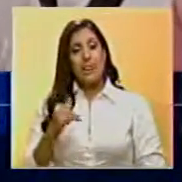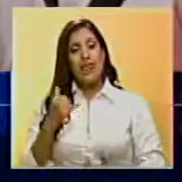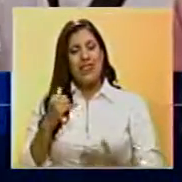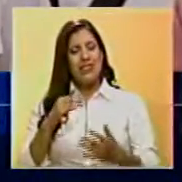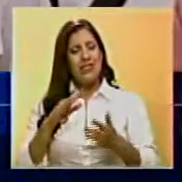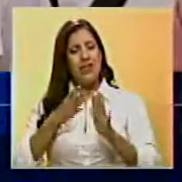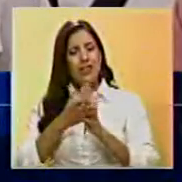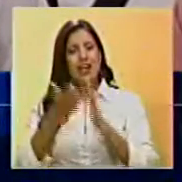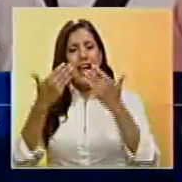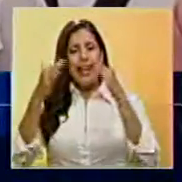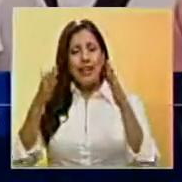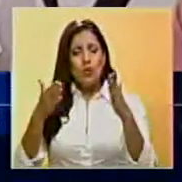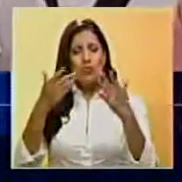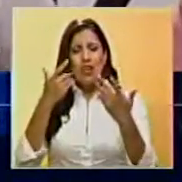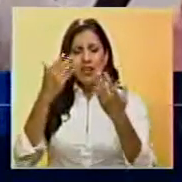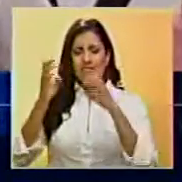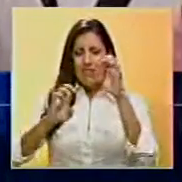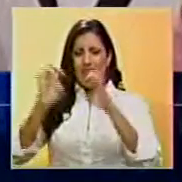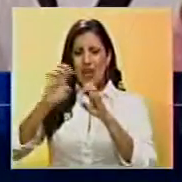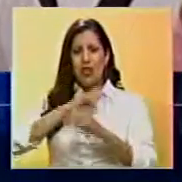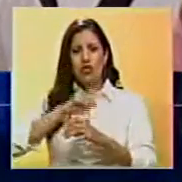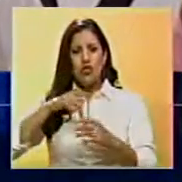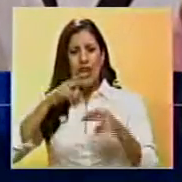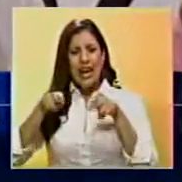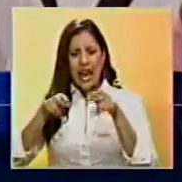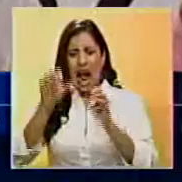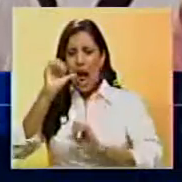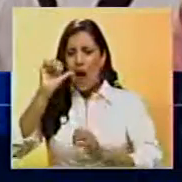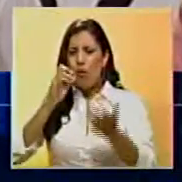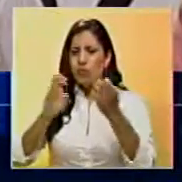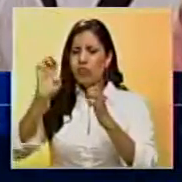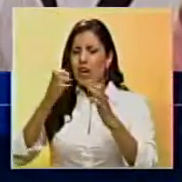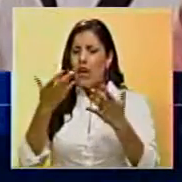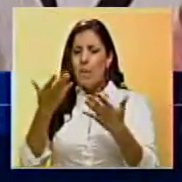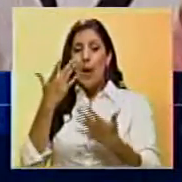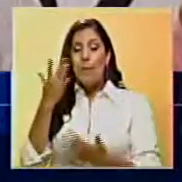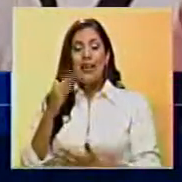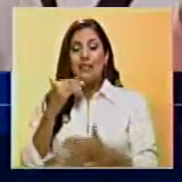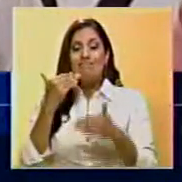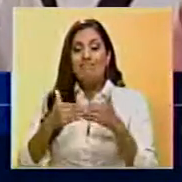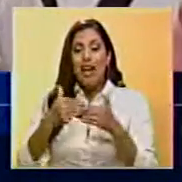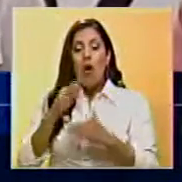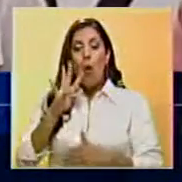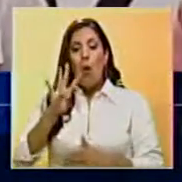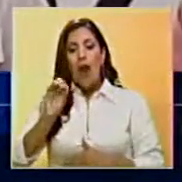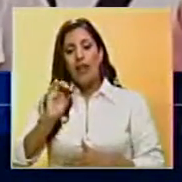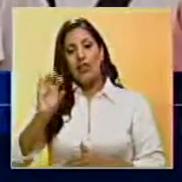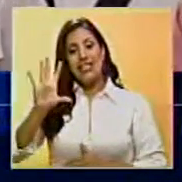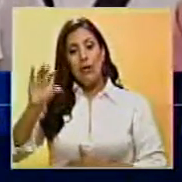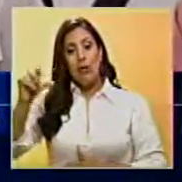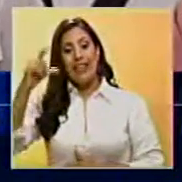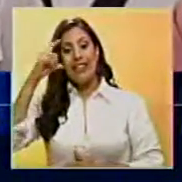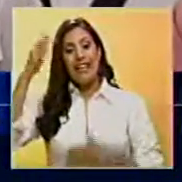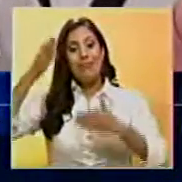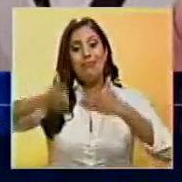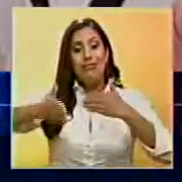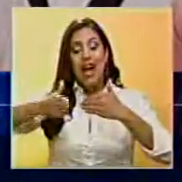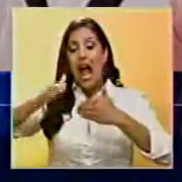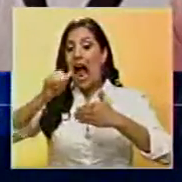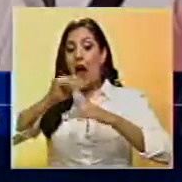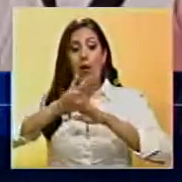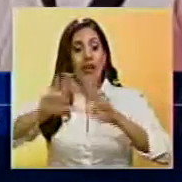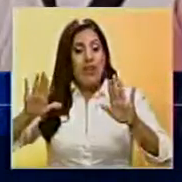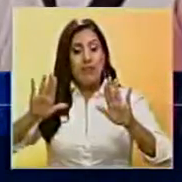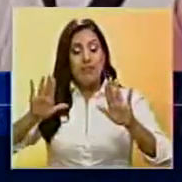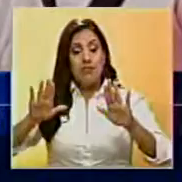conlleva, según los estudios y esta disponibilidad de los embalses, que tenemos agua para máximo 40, 50 días, incluyendo los niveles